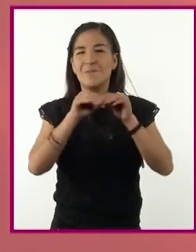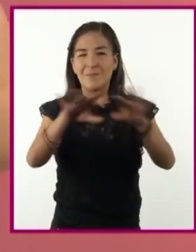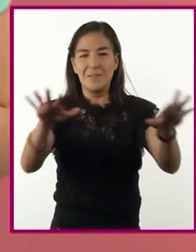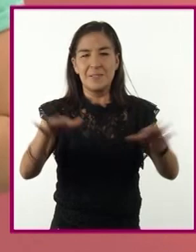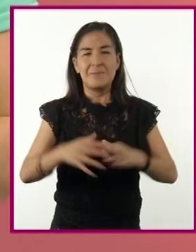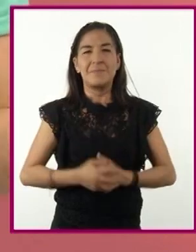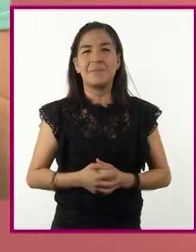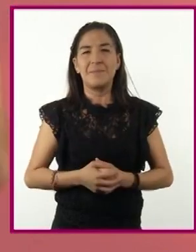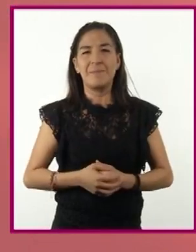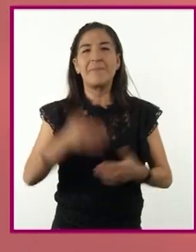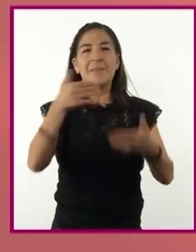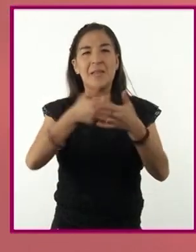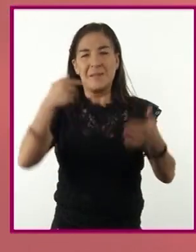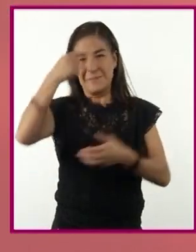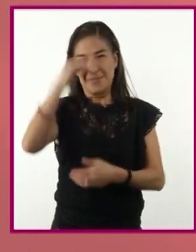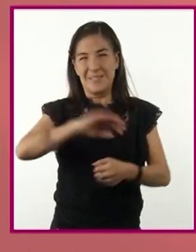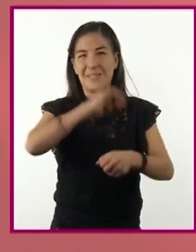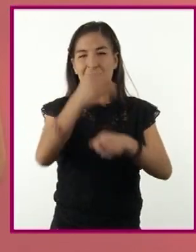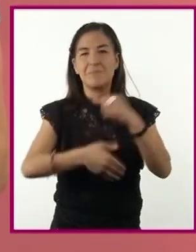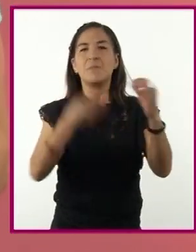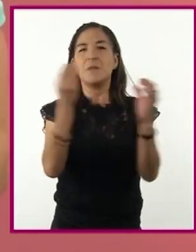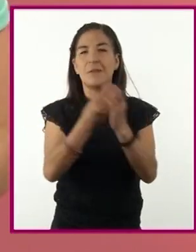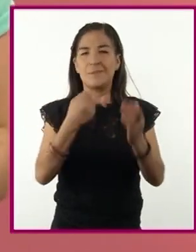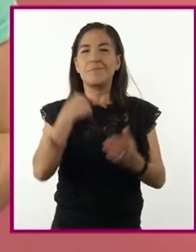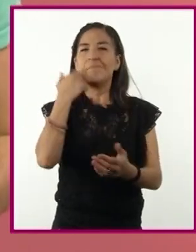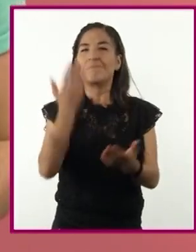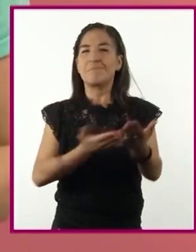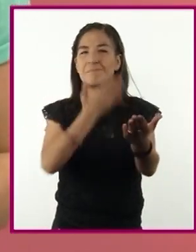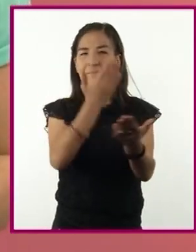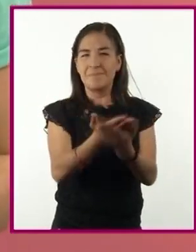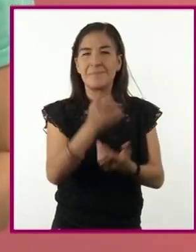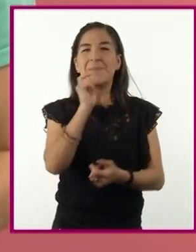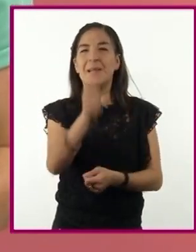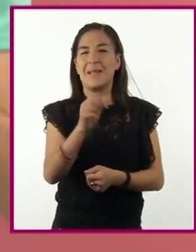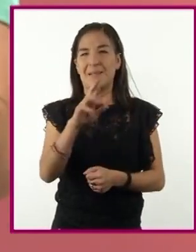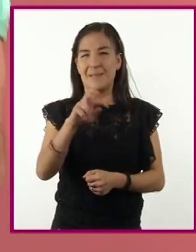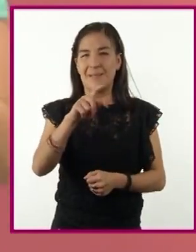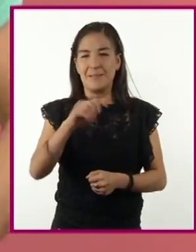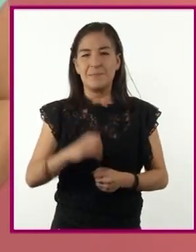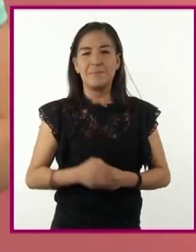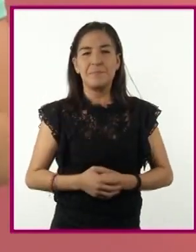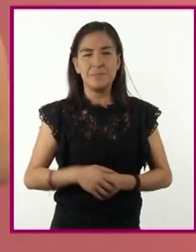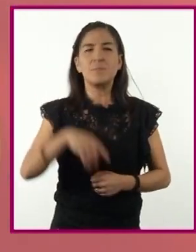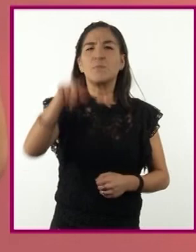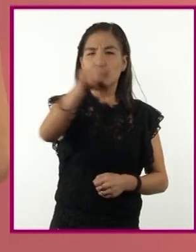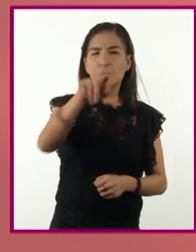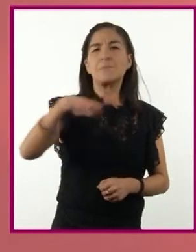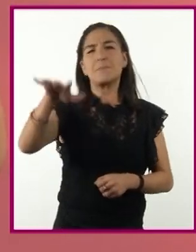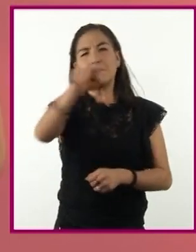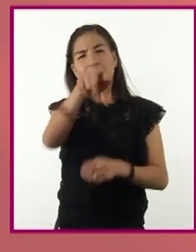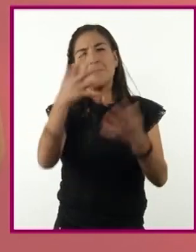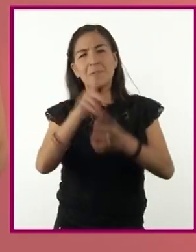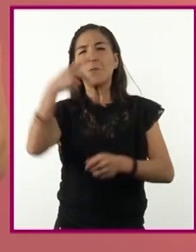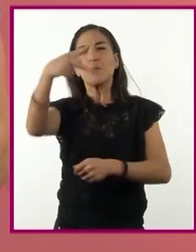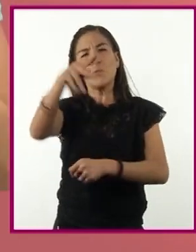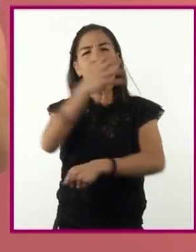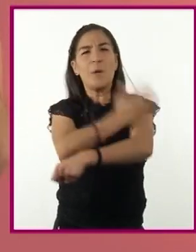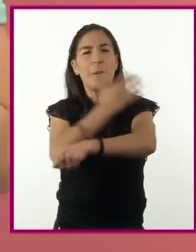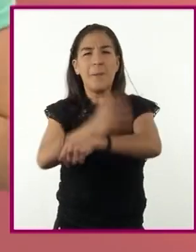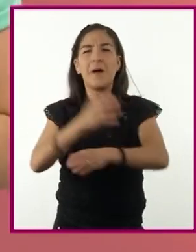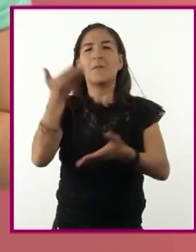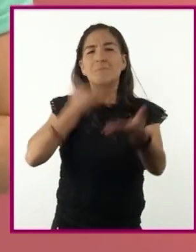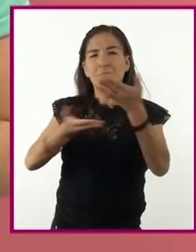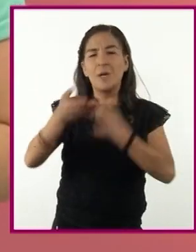Antes de concluir la sesión, quiero proponerles el siguiente reto. Comenten con otros compañeros o entre su familia